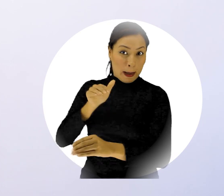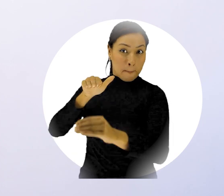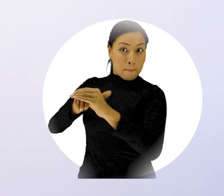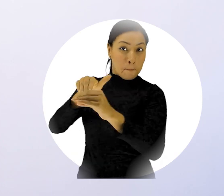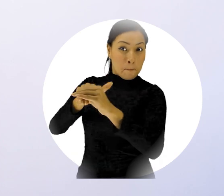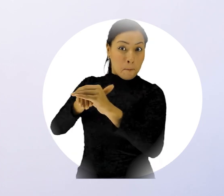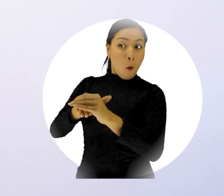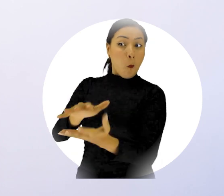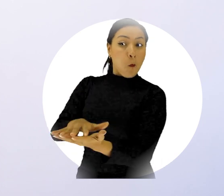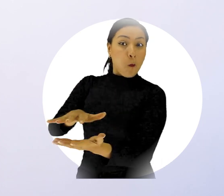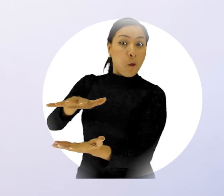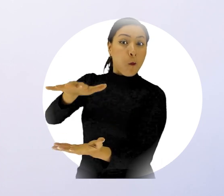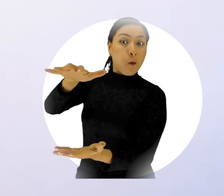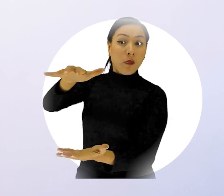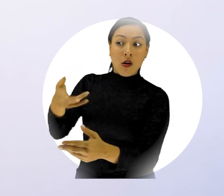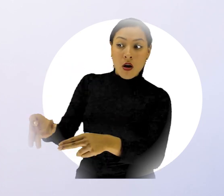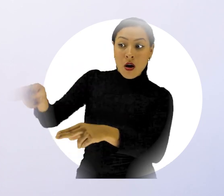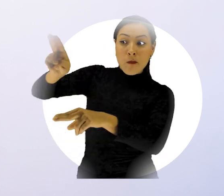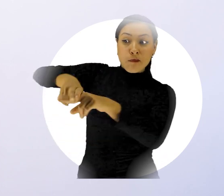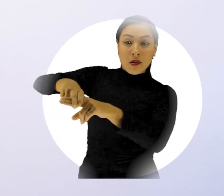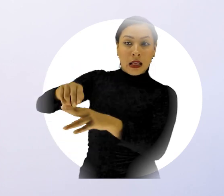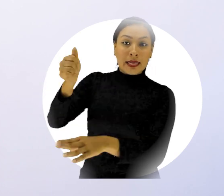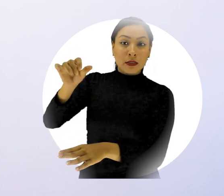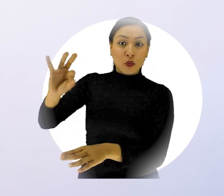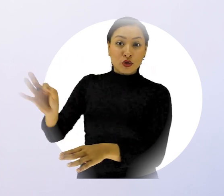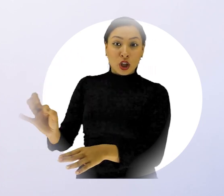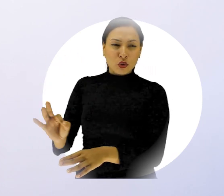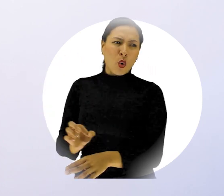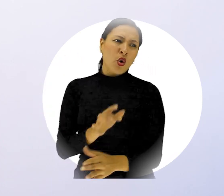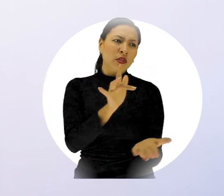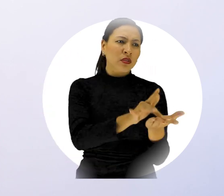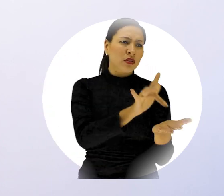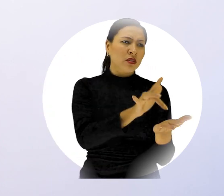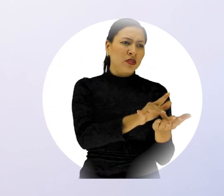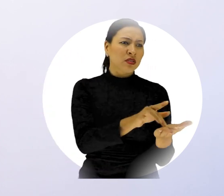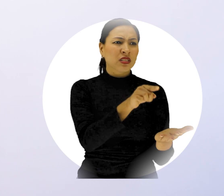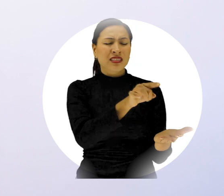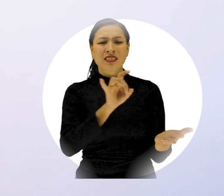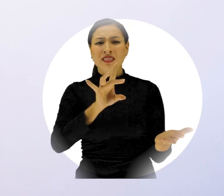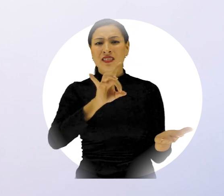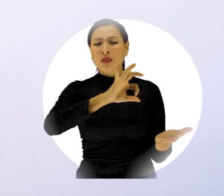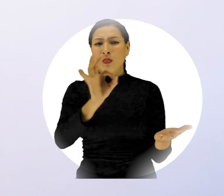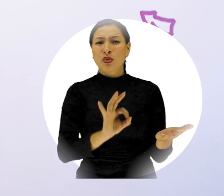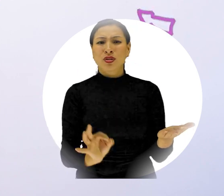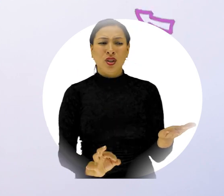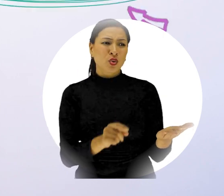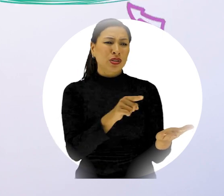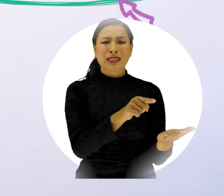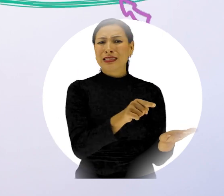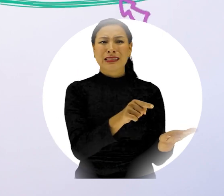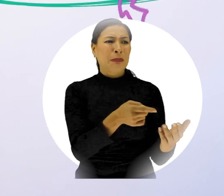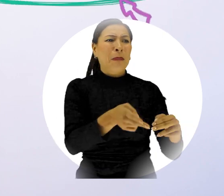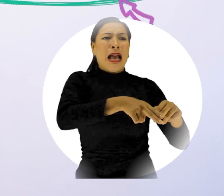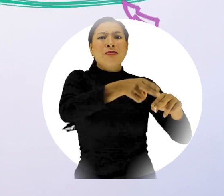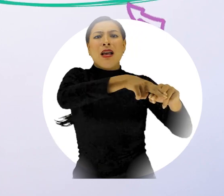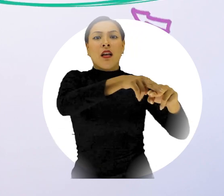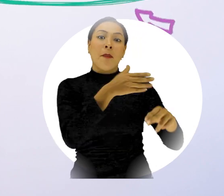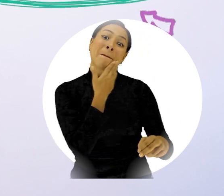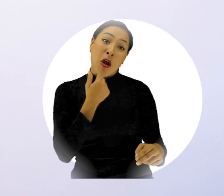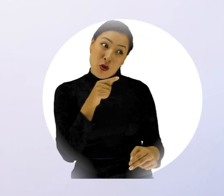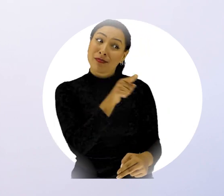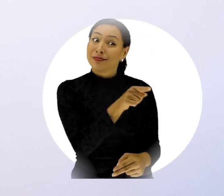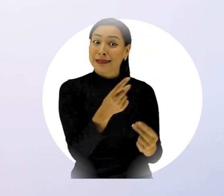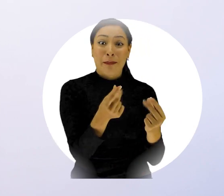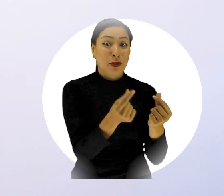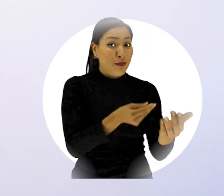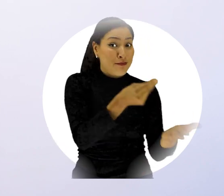% efectivo anual y la tasa de interés que estás pagando por la deuda es del 15% efectivo anual, tu mejor opción será pagar la deuda. Ahora